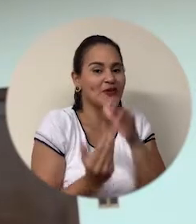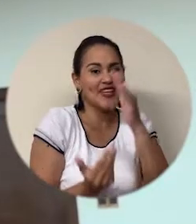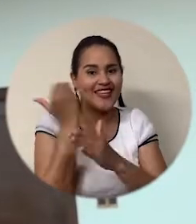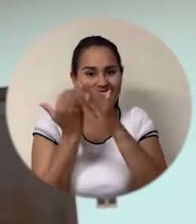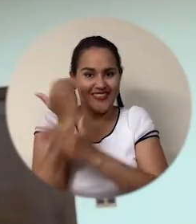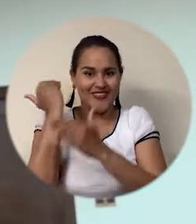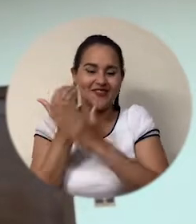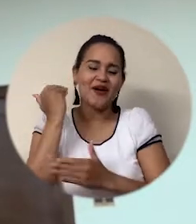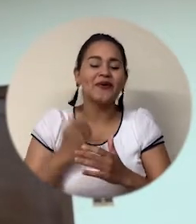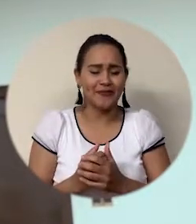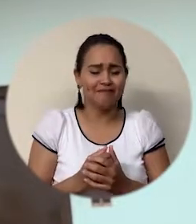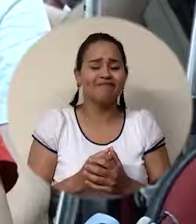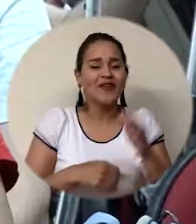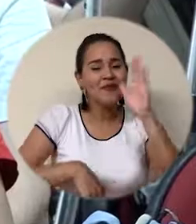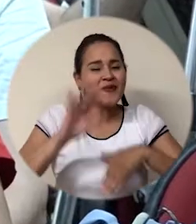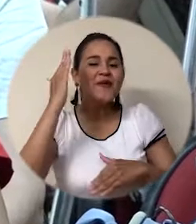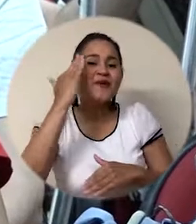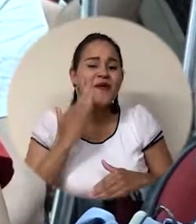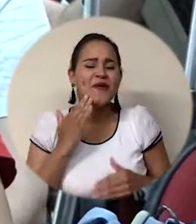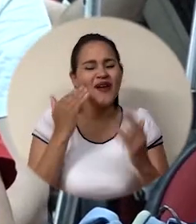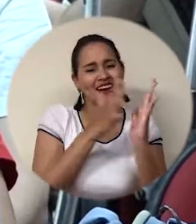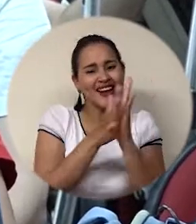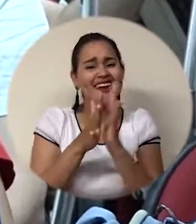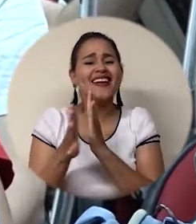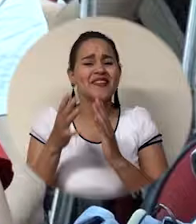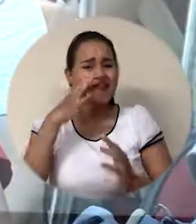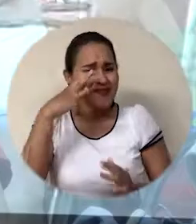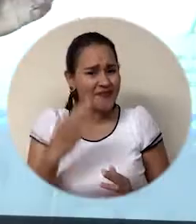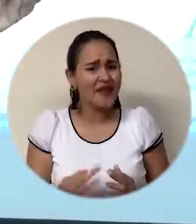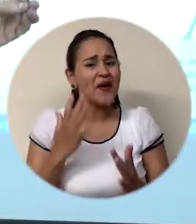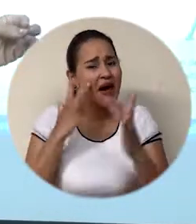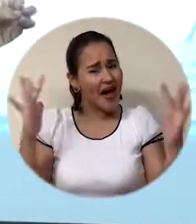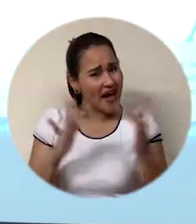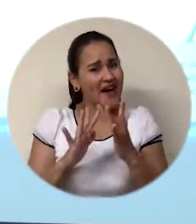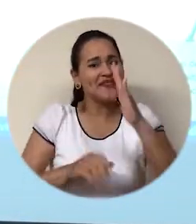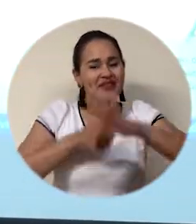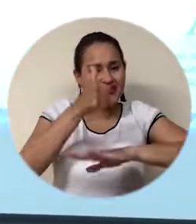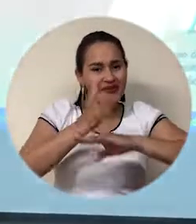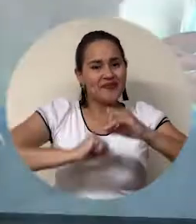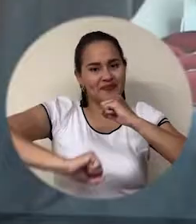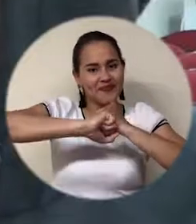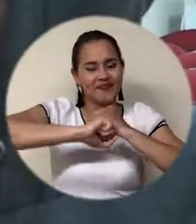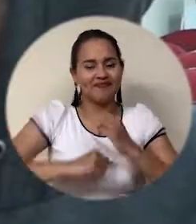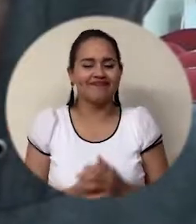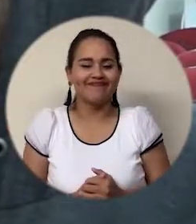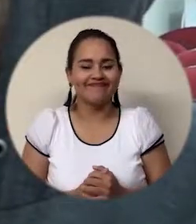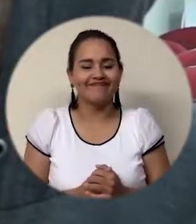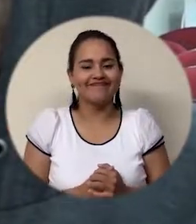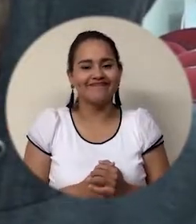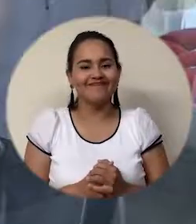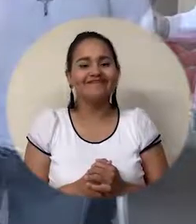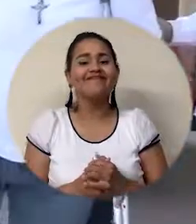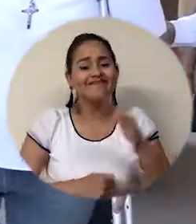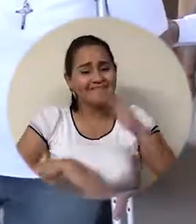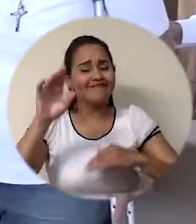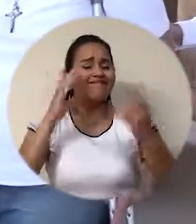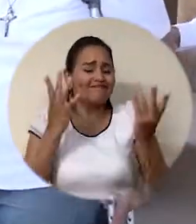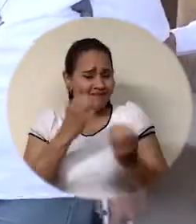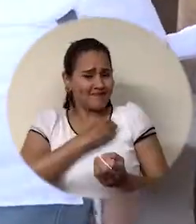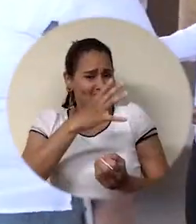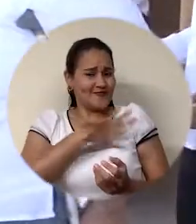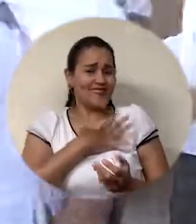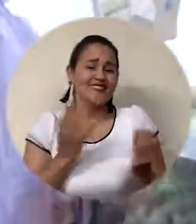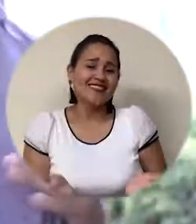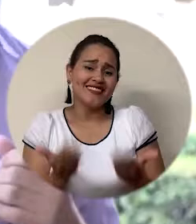universidad más incluyente e innovadora. Los jóvenes respaldaron estas iniciativas que se gestan desde la rectoría del doctor Pablo Vera